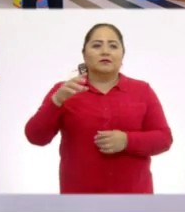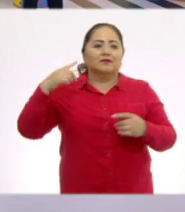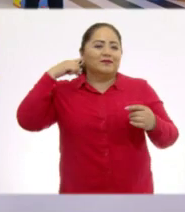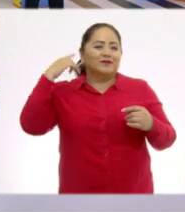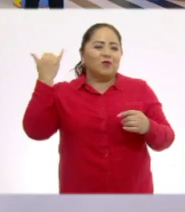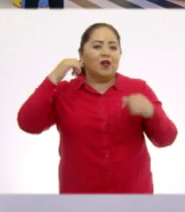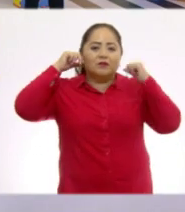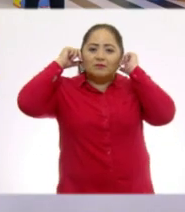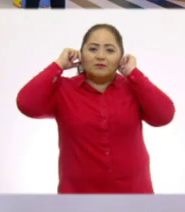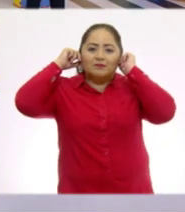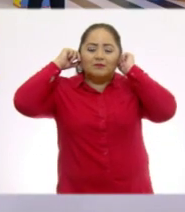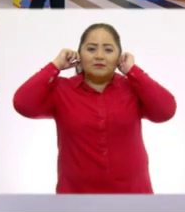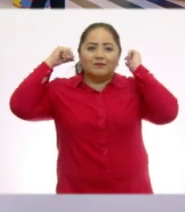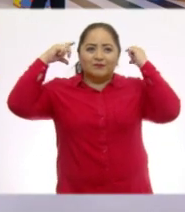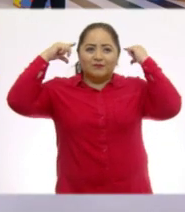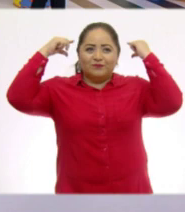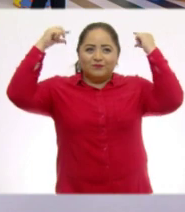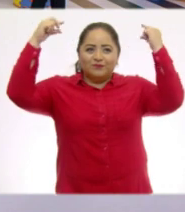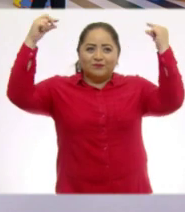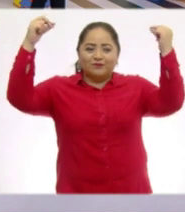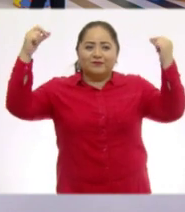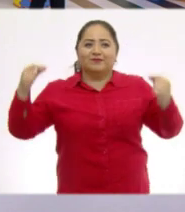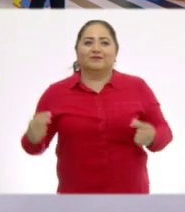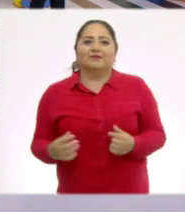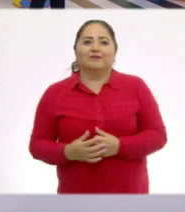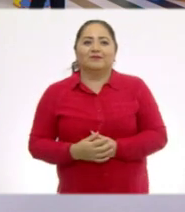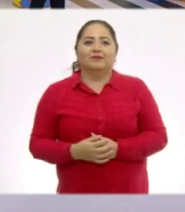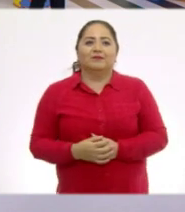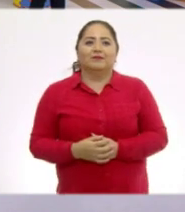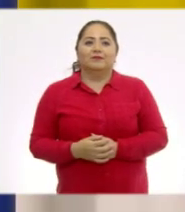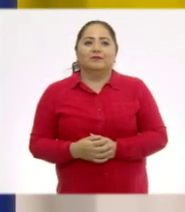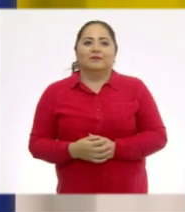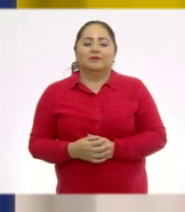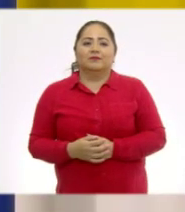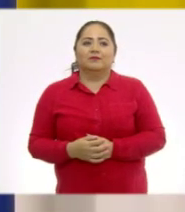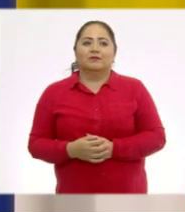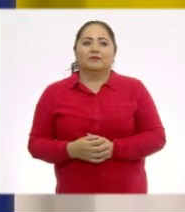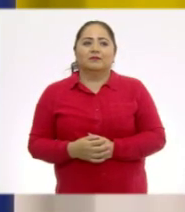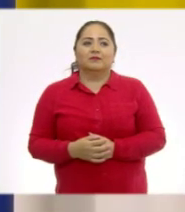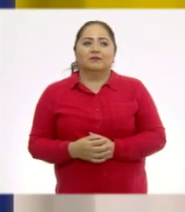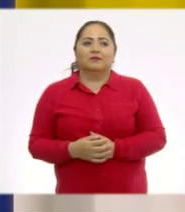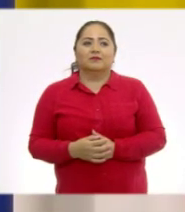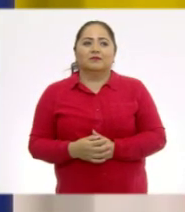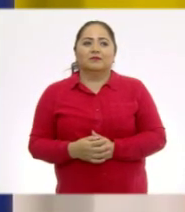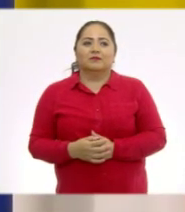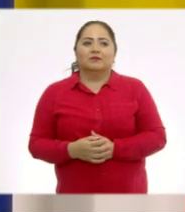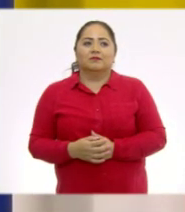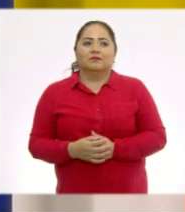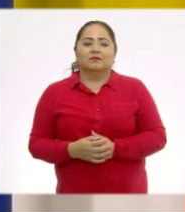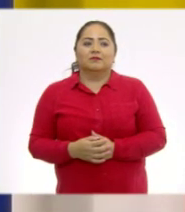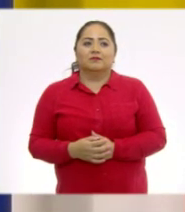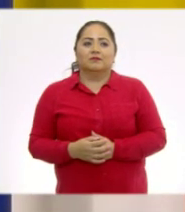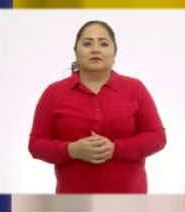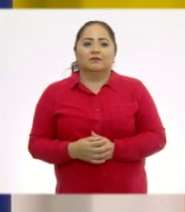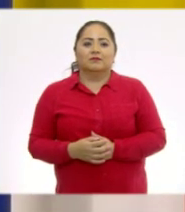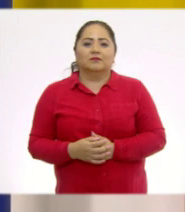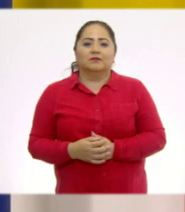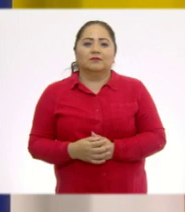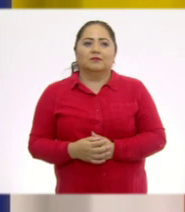orejitas. Sí. A ver. Vamos a ver. ¿Serán con esas? Ah. ¿Cómo ve?